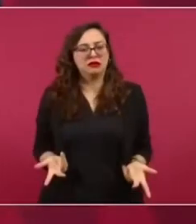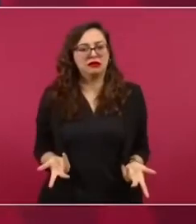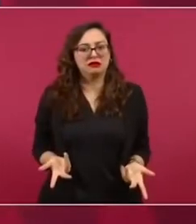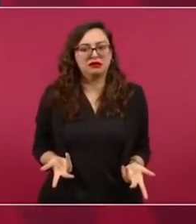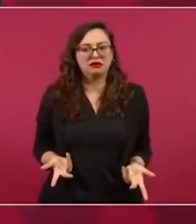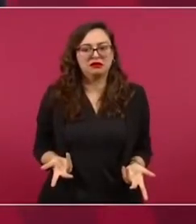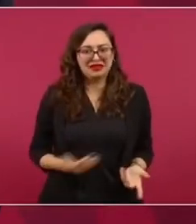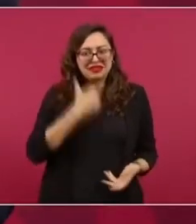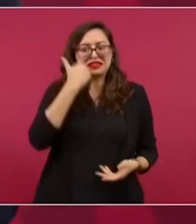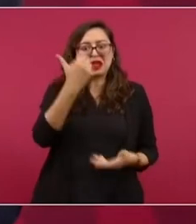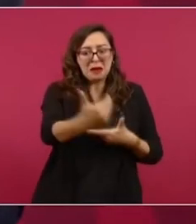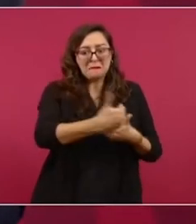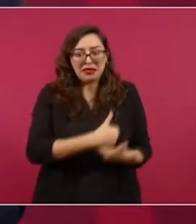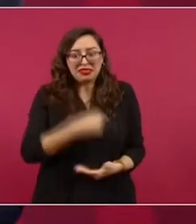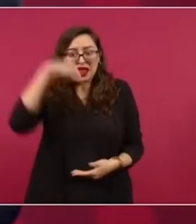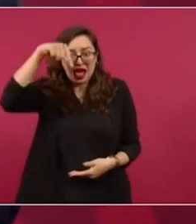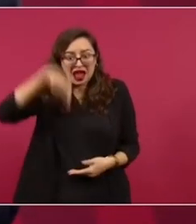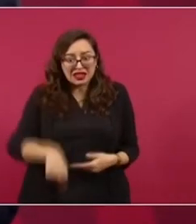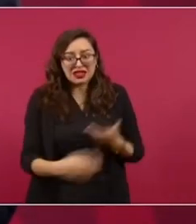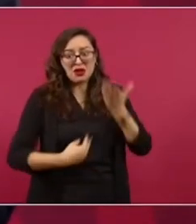venirse a meter aquí, pues no,